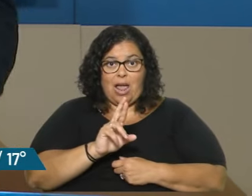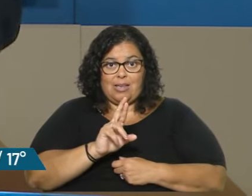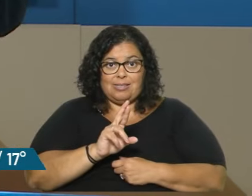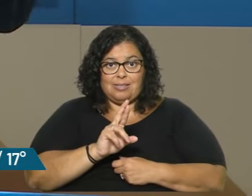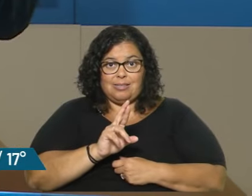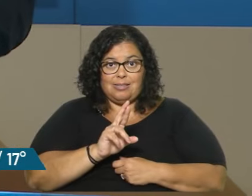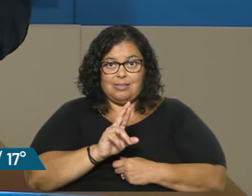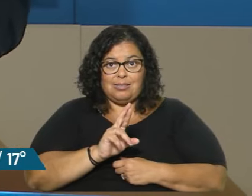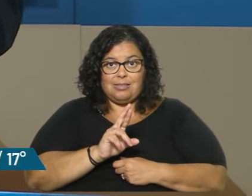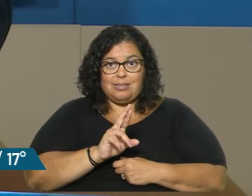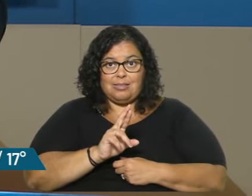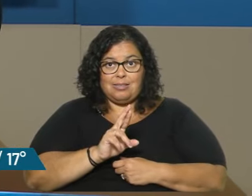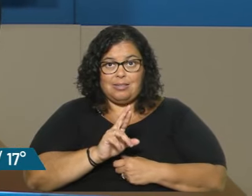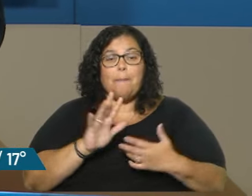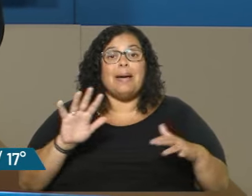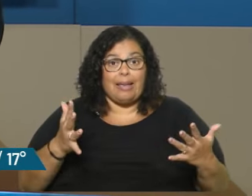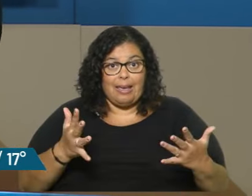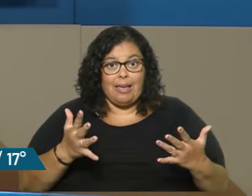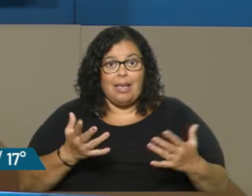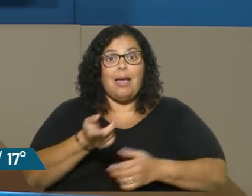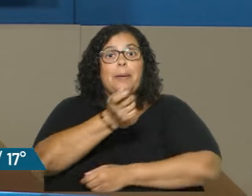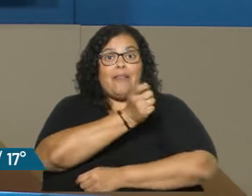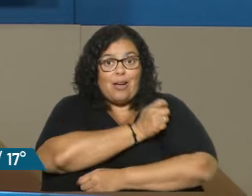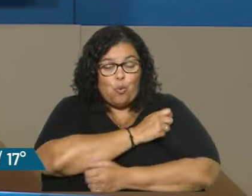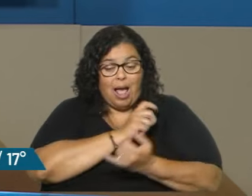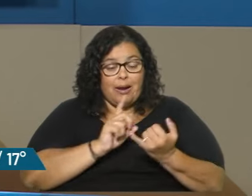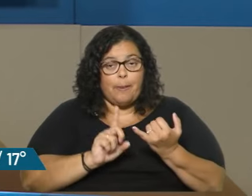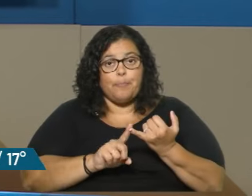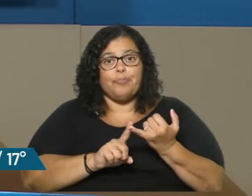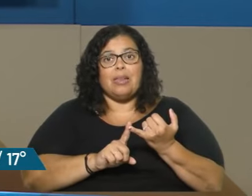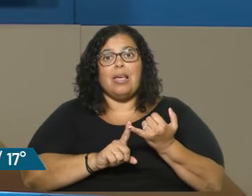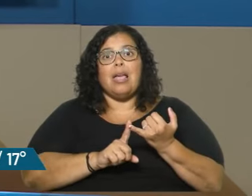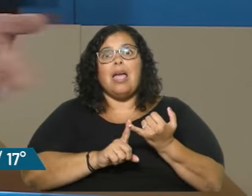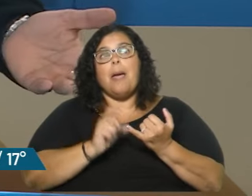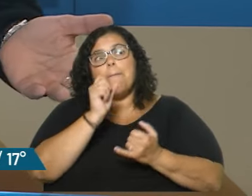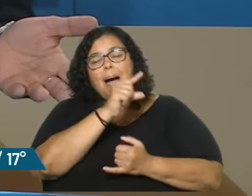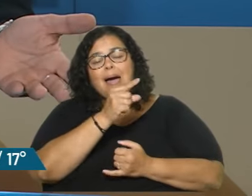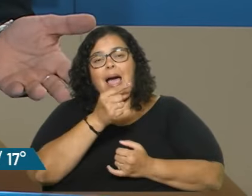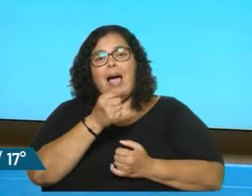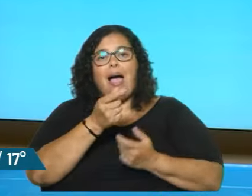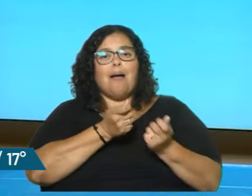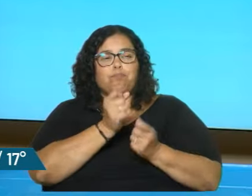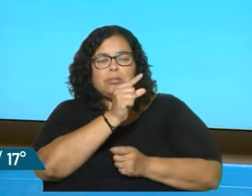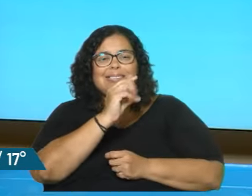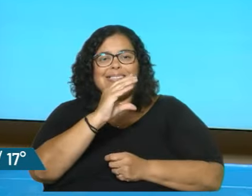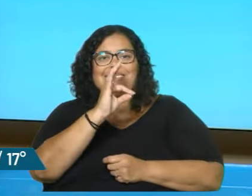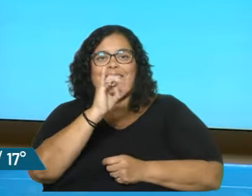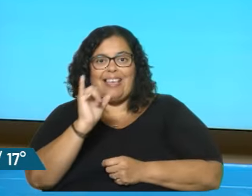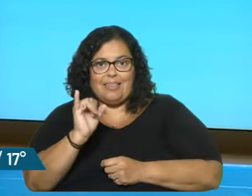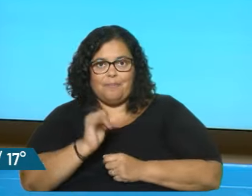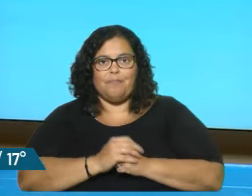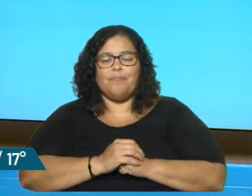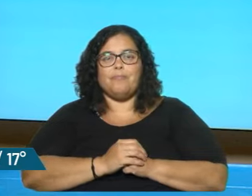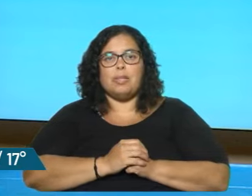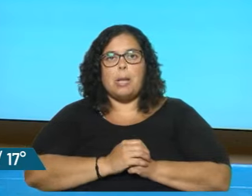Justamente en inocular personas, en manejos con el CTI. Sí, ahí también, perdón, ahí también estaban las